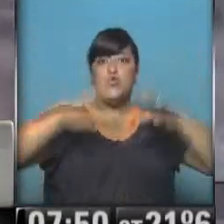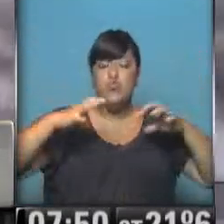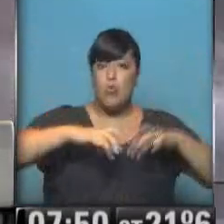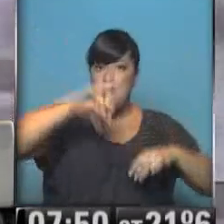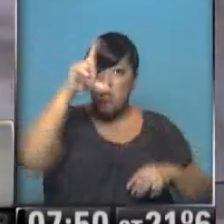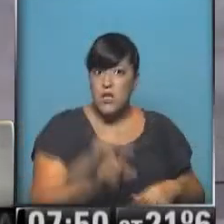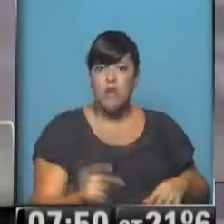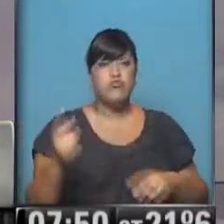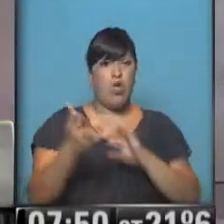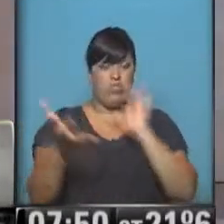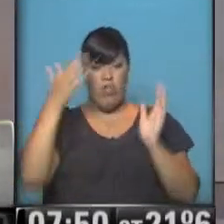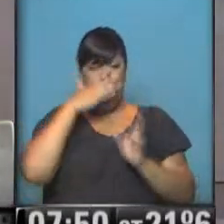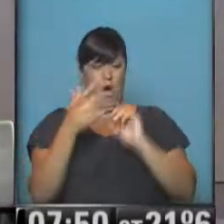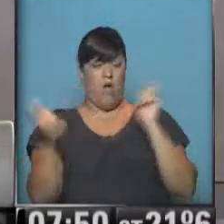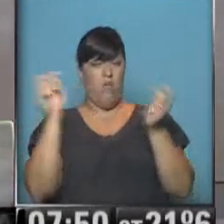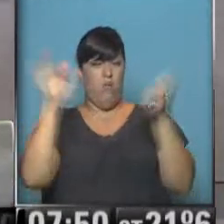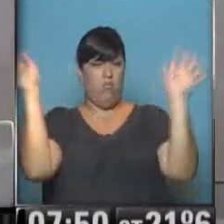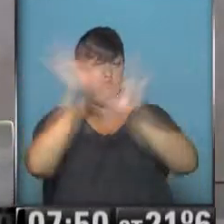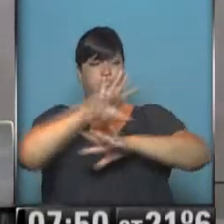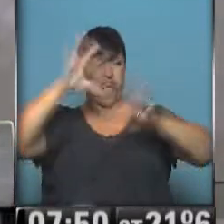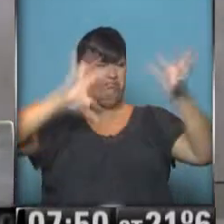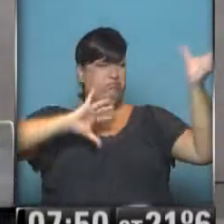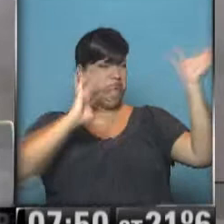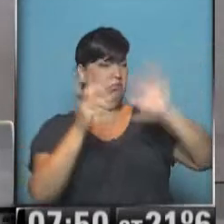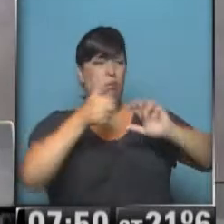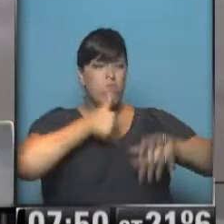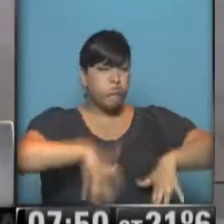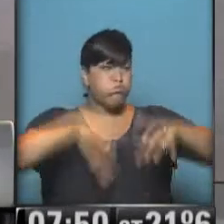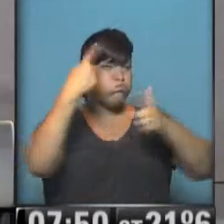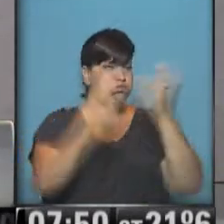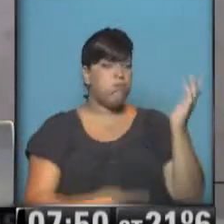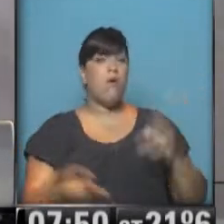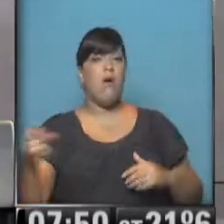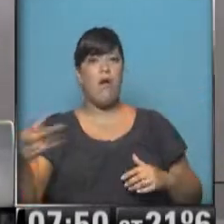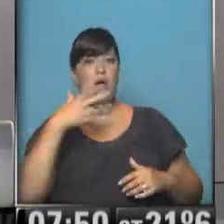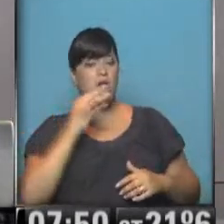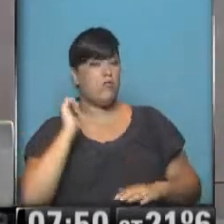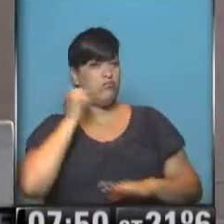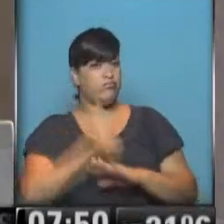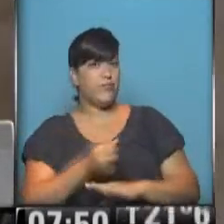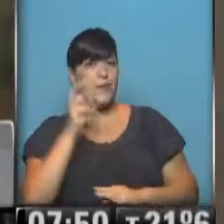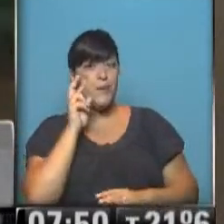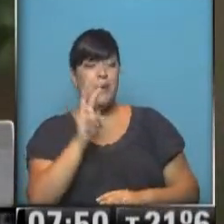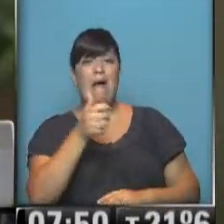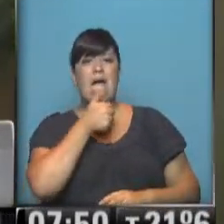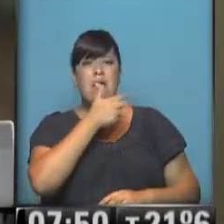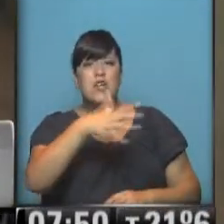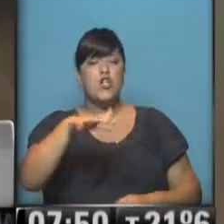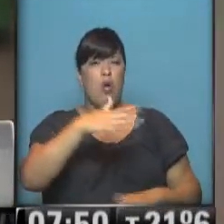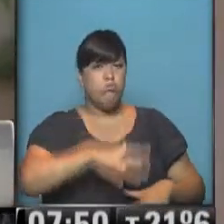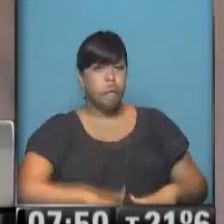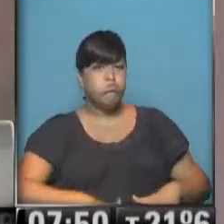a convertirse en una catástrofe? Sí, nosotros, uno que es el lugar y lo primero que ve es cómo crece el río. Nosotros